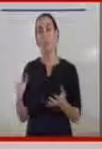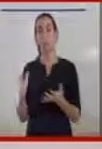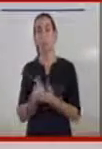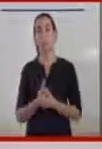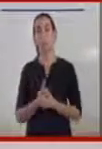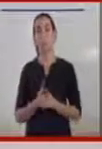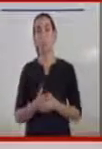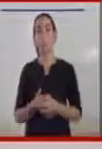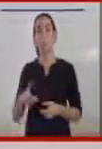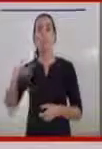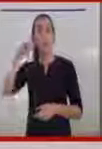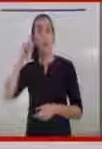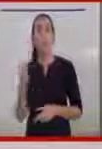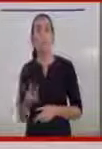ellos tienen.